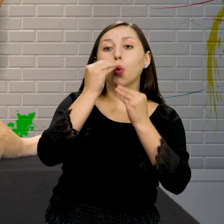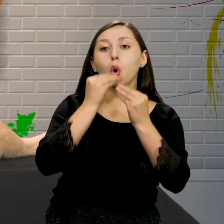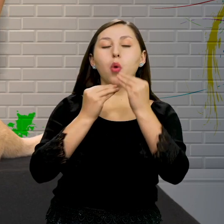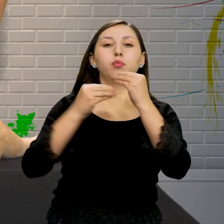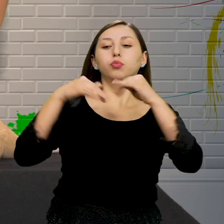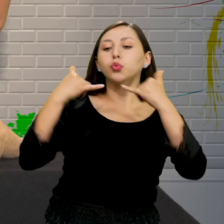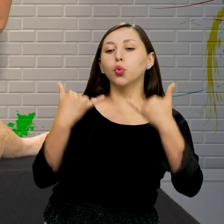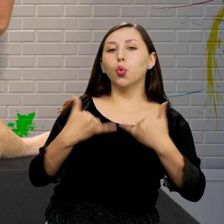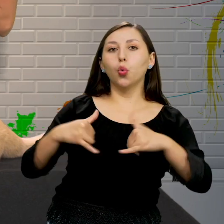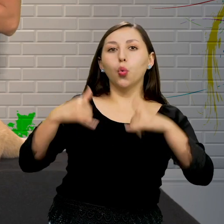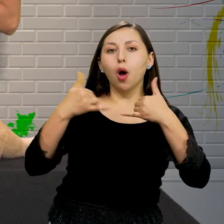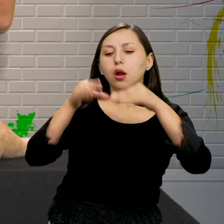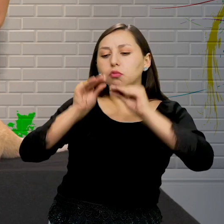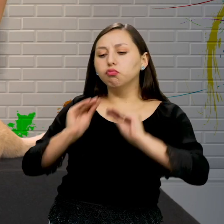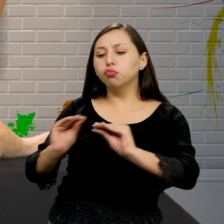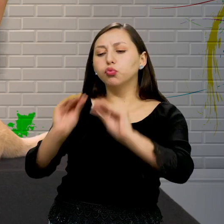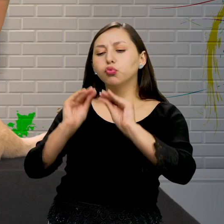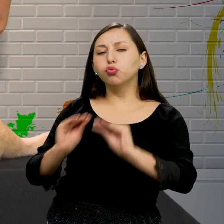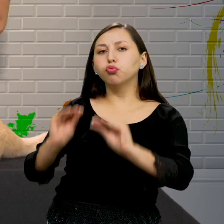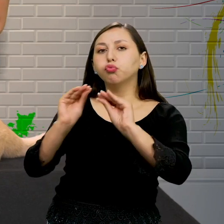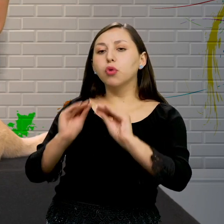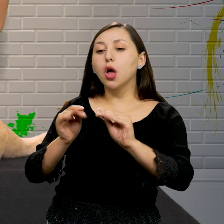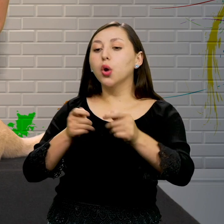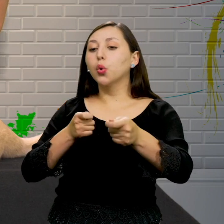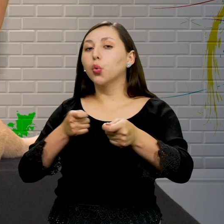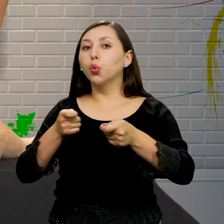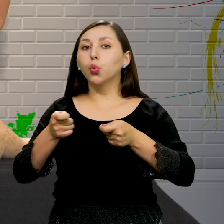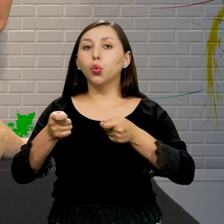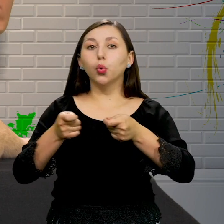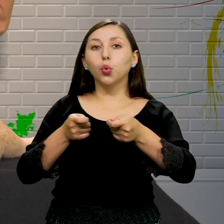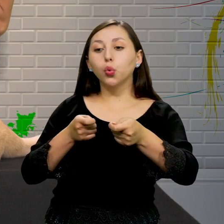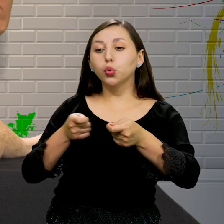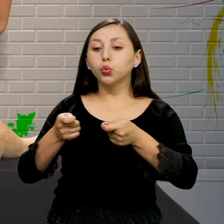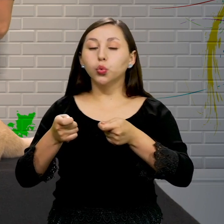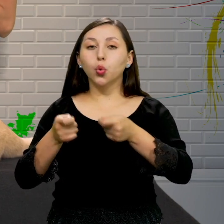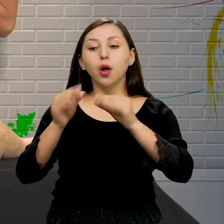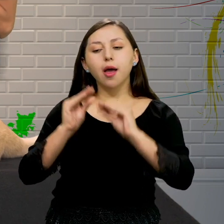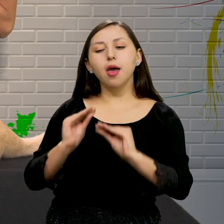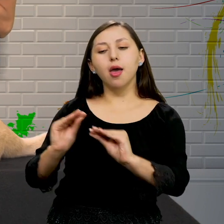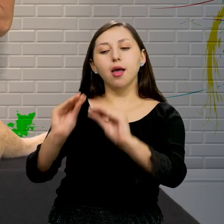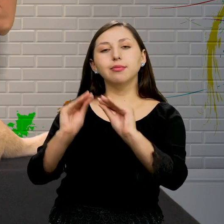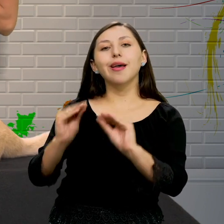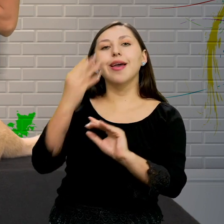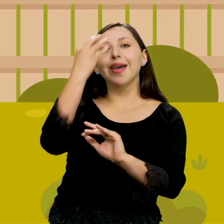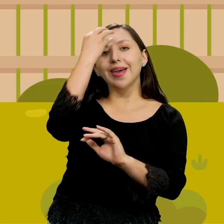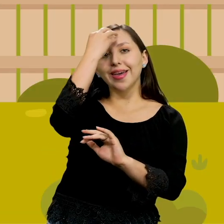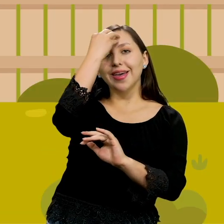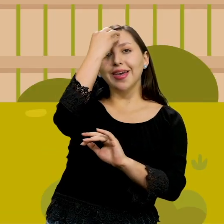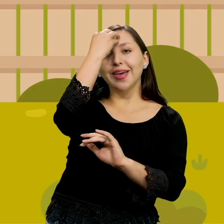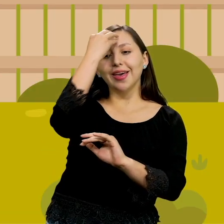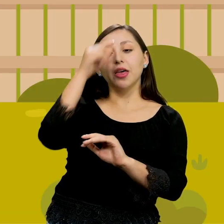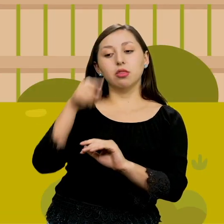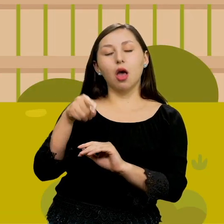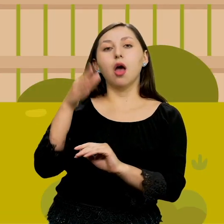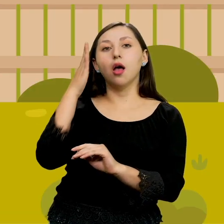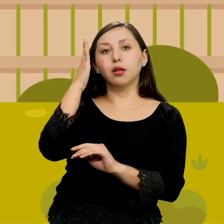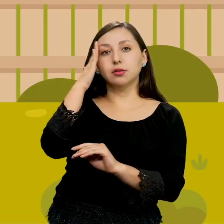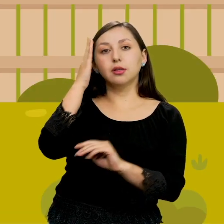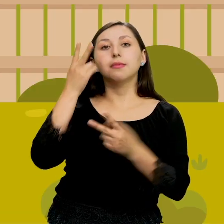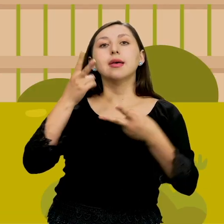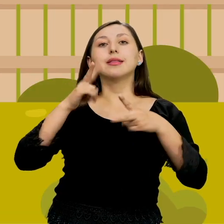enseñarle a jugar Tiempo para enseñarle ciertos comandos básicos De entrenamiento ¿Sí? También